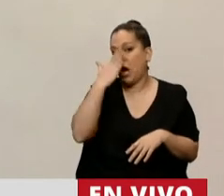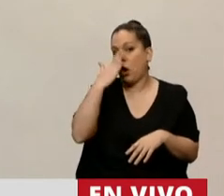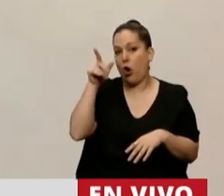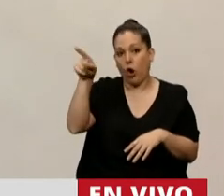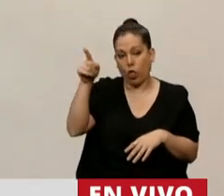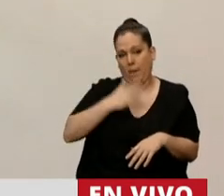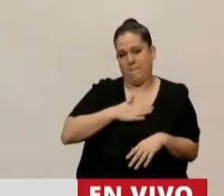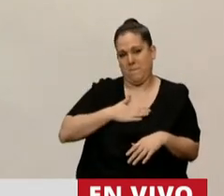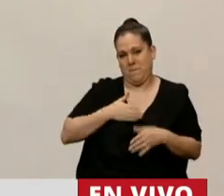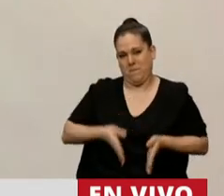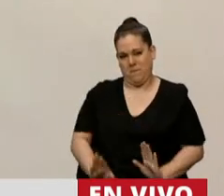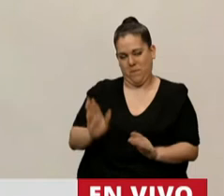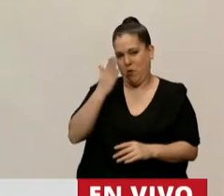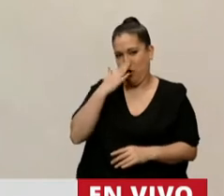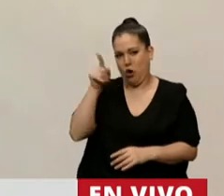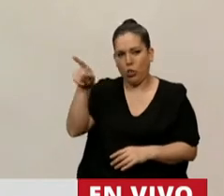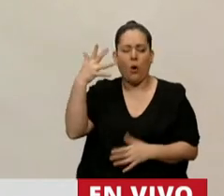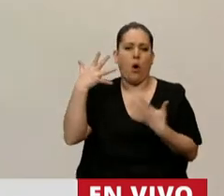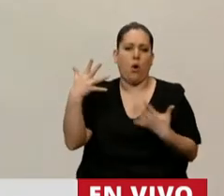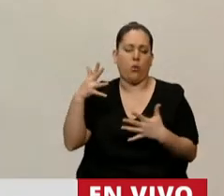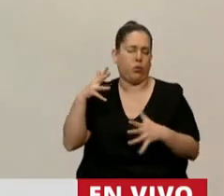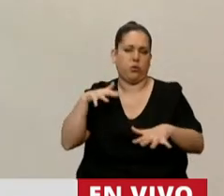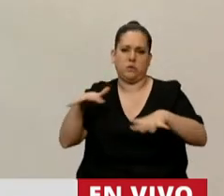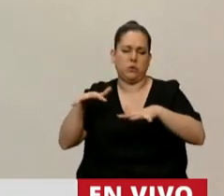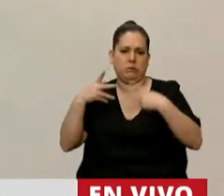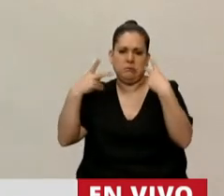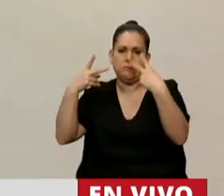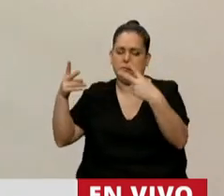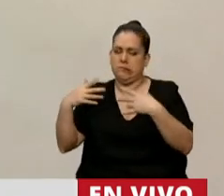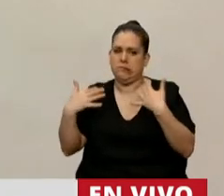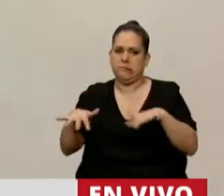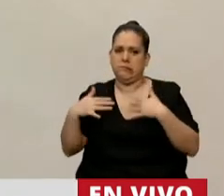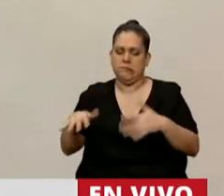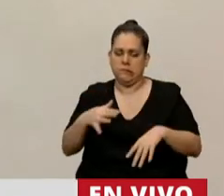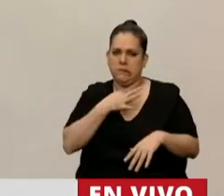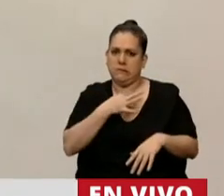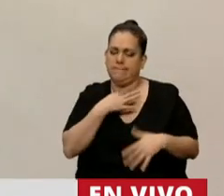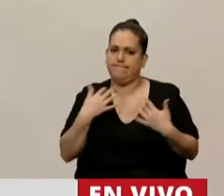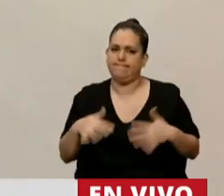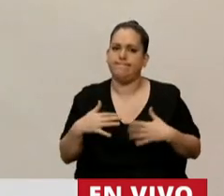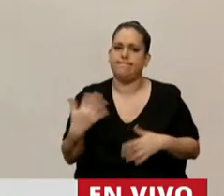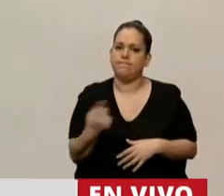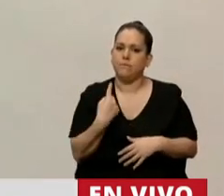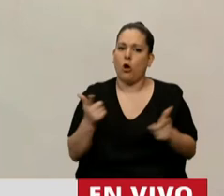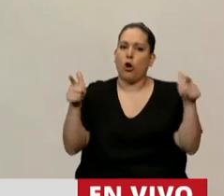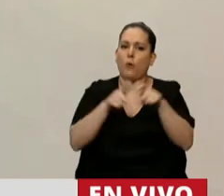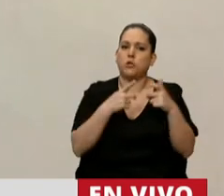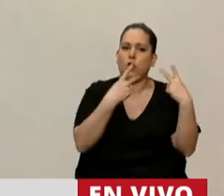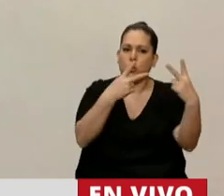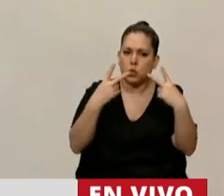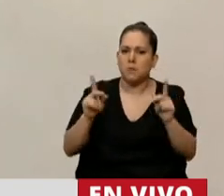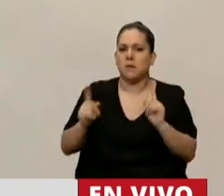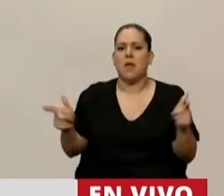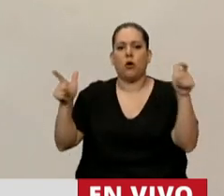provincia, obviamente está padeciendo esta pandemia. Y lo que nosotros de la Comisión de Turismo, justamente como la Comisión de Defensa del